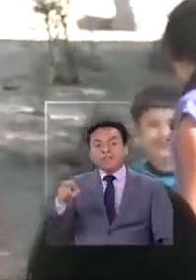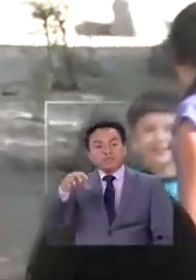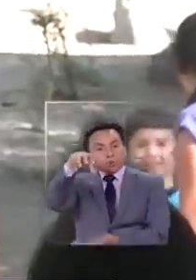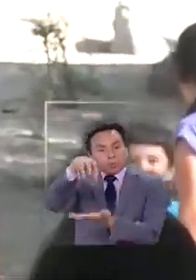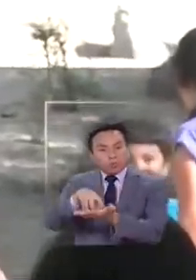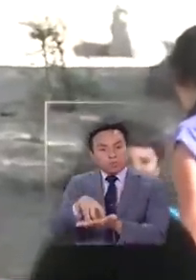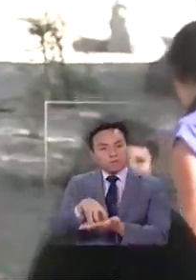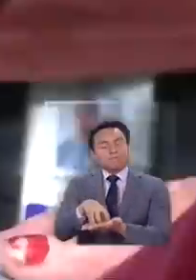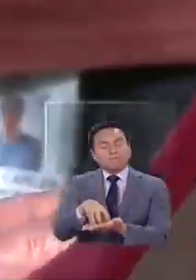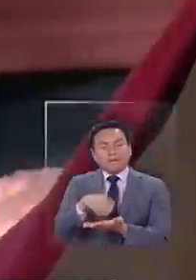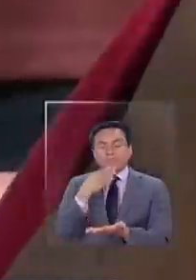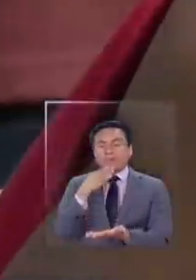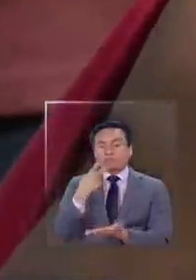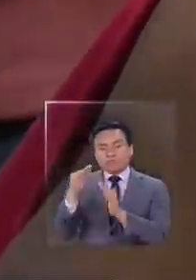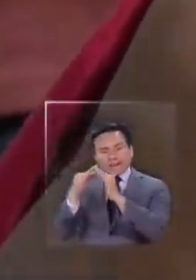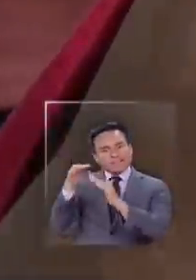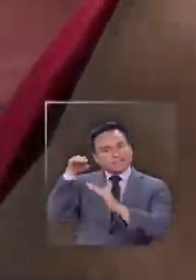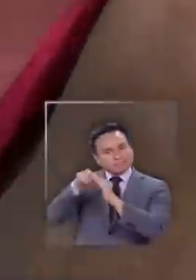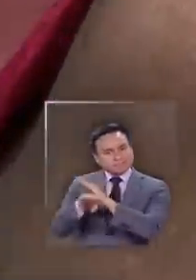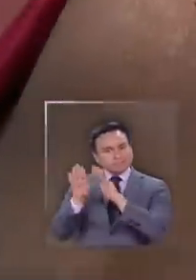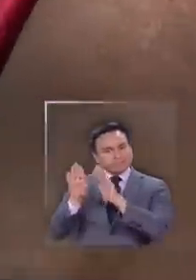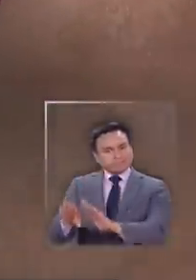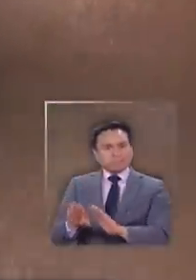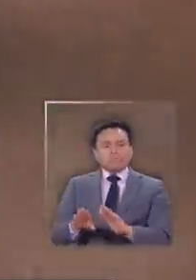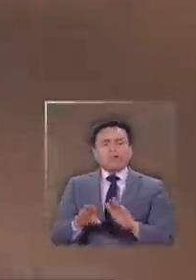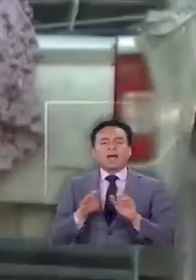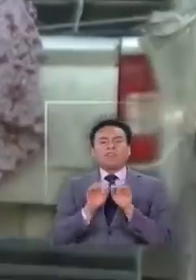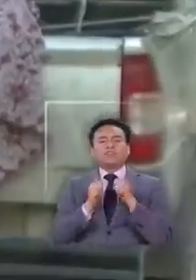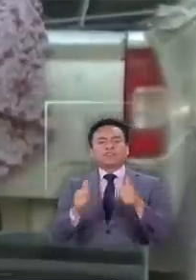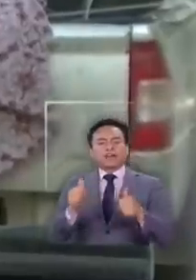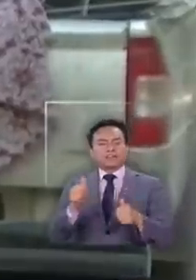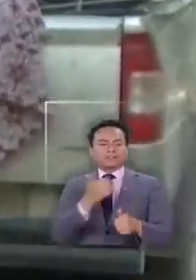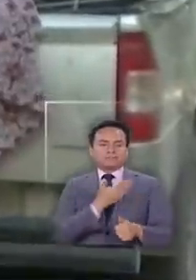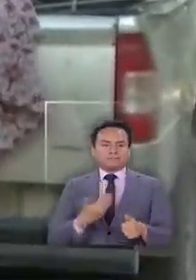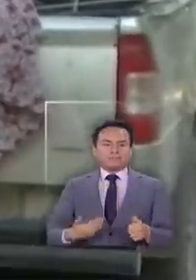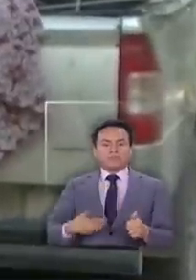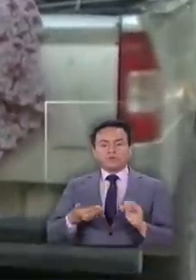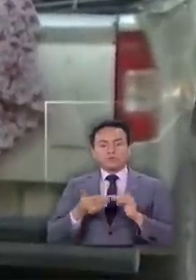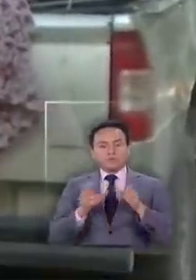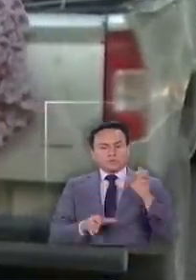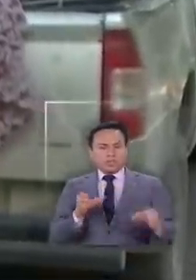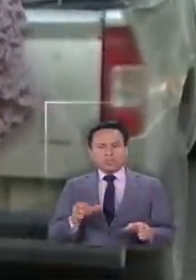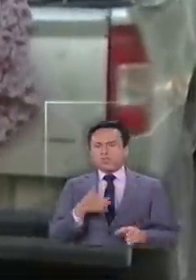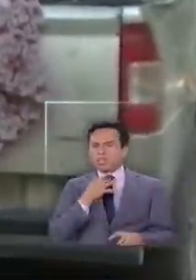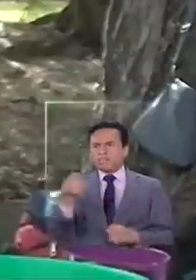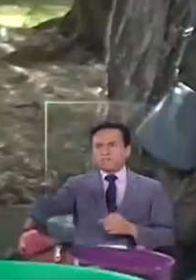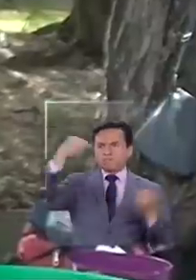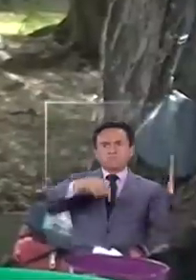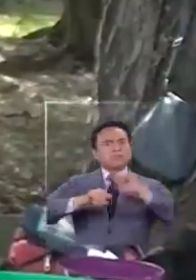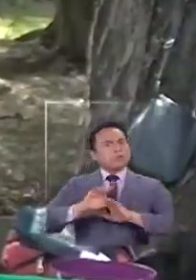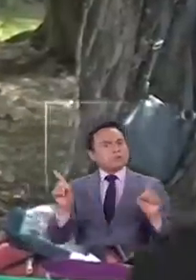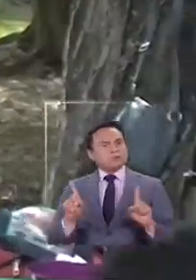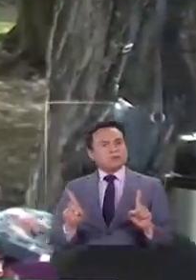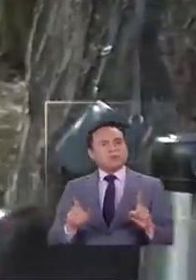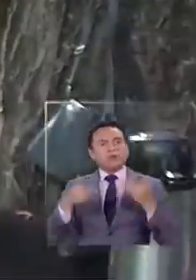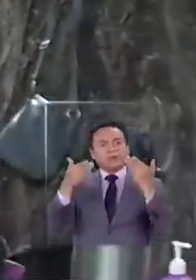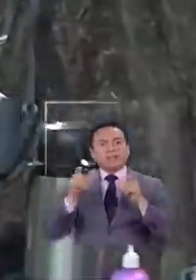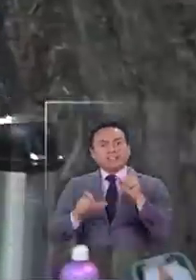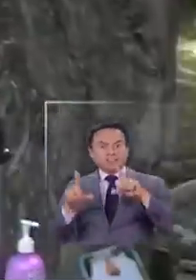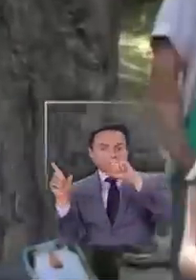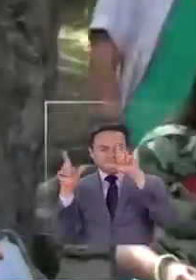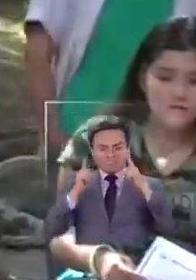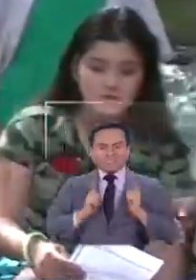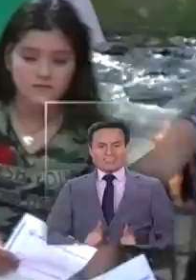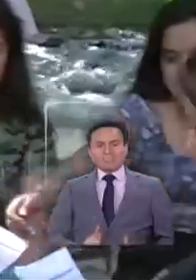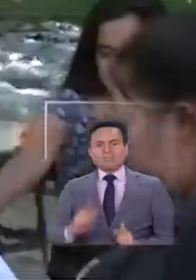comunas y sobre todo a sus casas. Tanto las autoridades como la comunidad no quieren visitantes. Esta vez los turistas